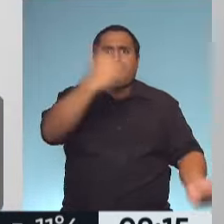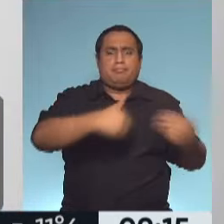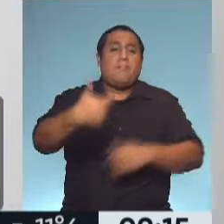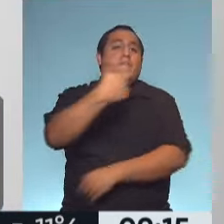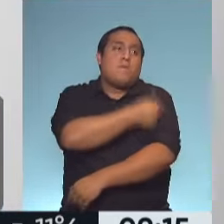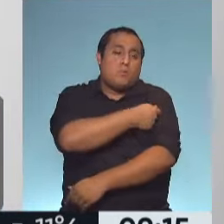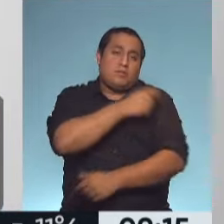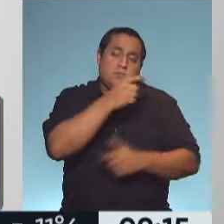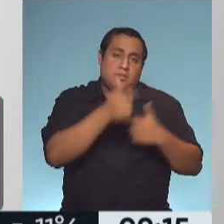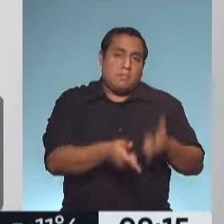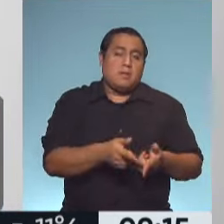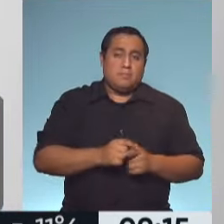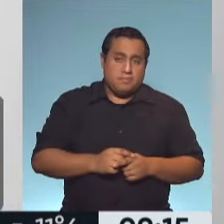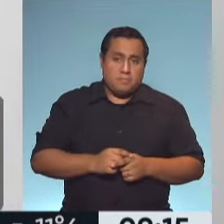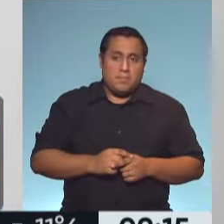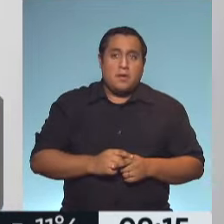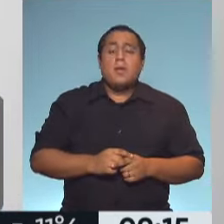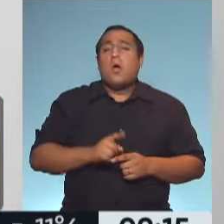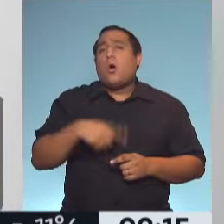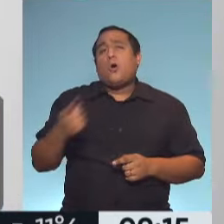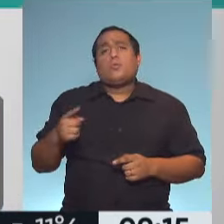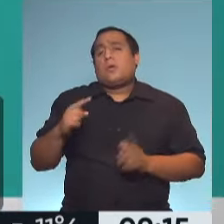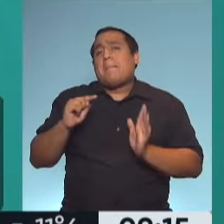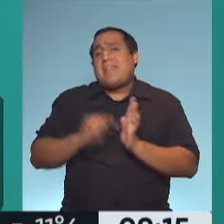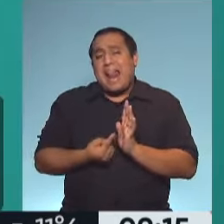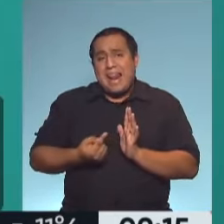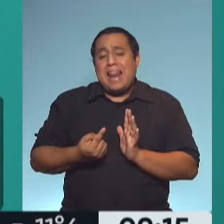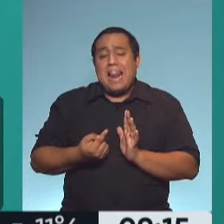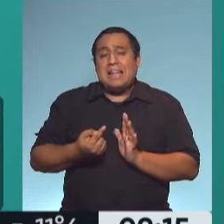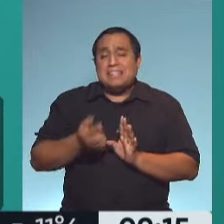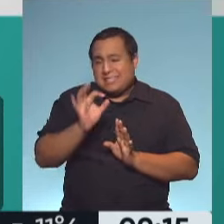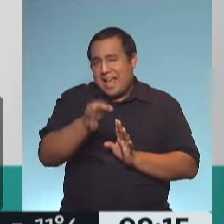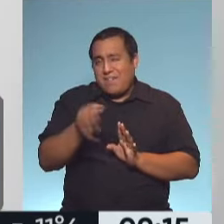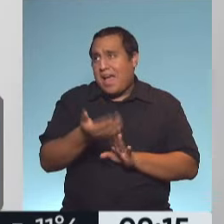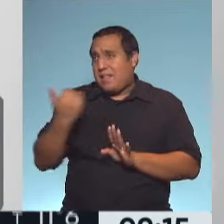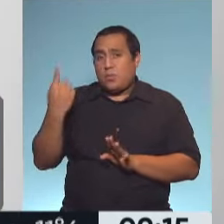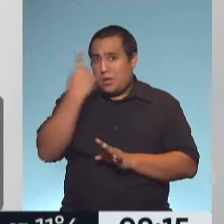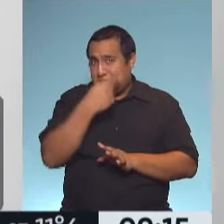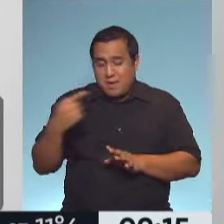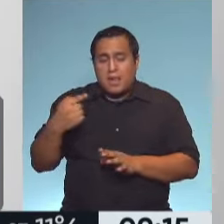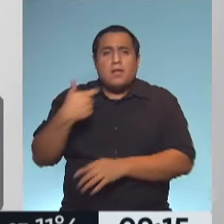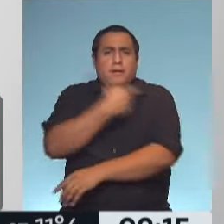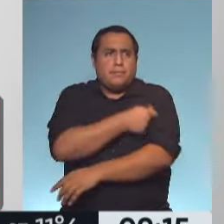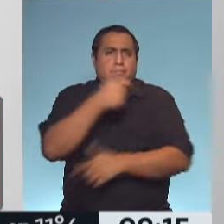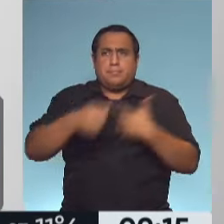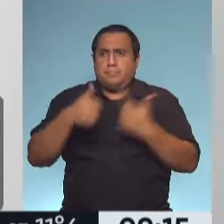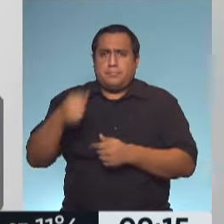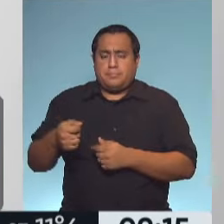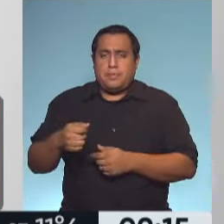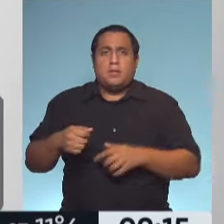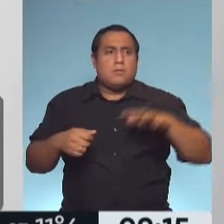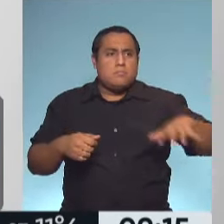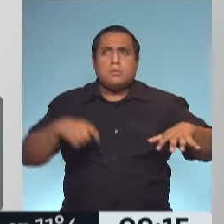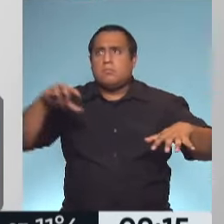afiliados y para ciudadanos en general. Y en la capital federal, como ustedes saben, hace una semana estamos vacunando en tres puntos de la